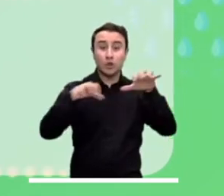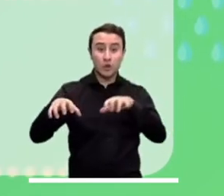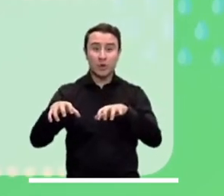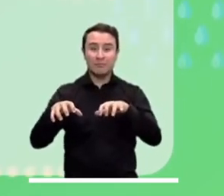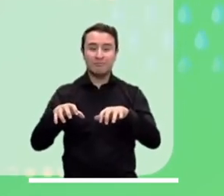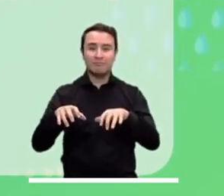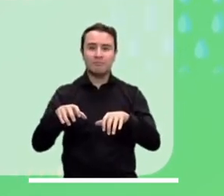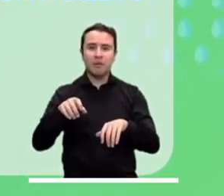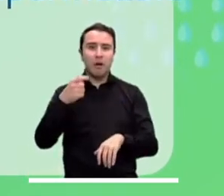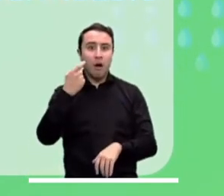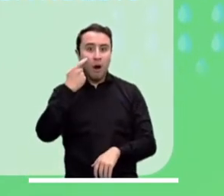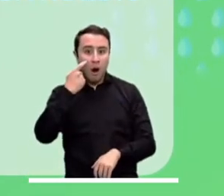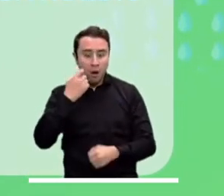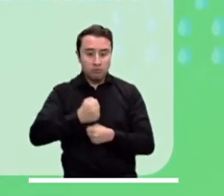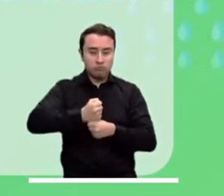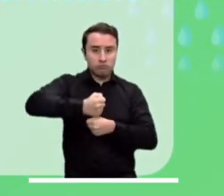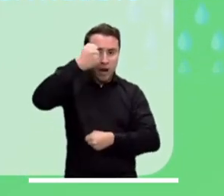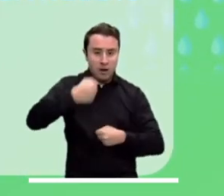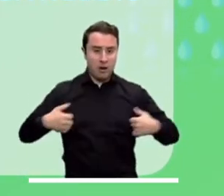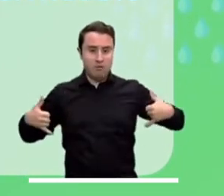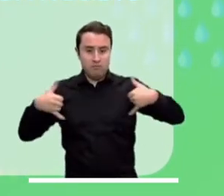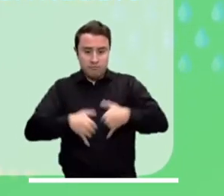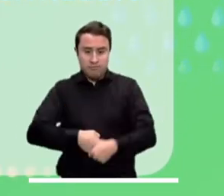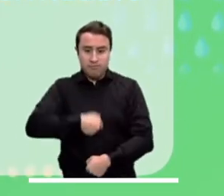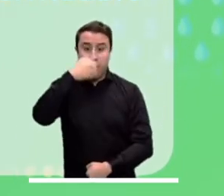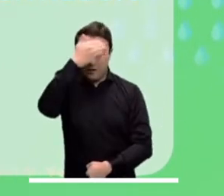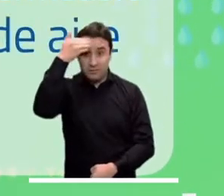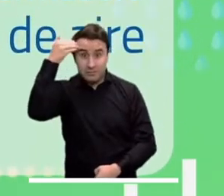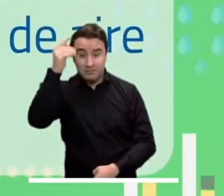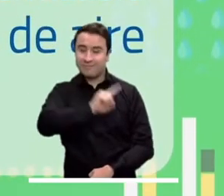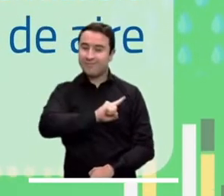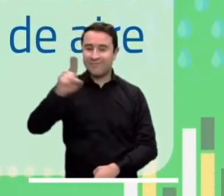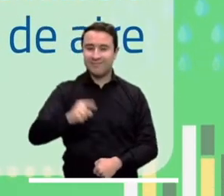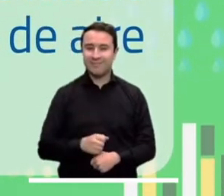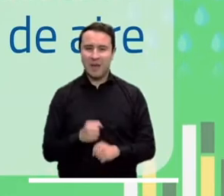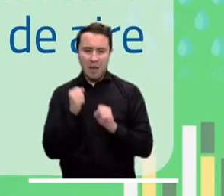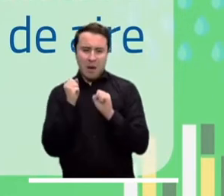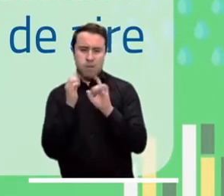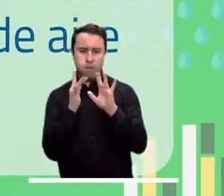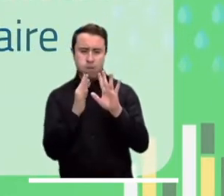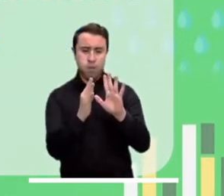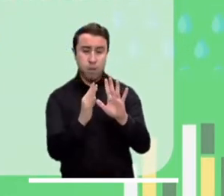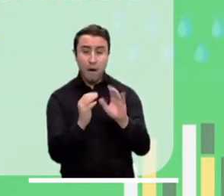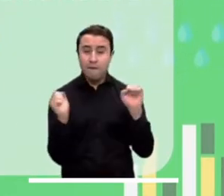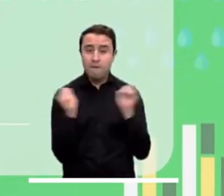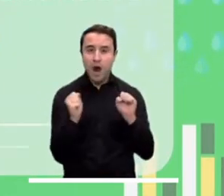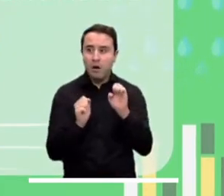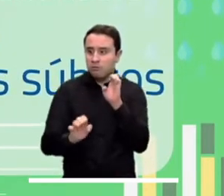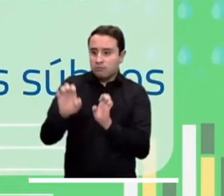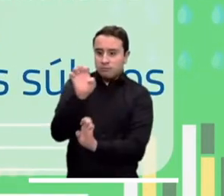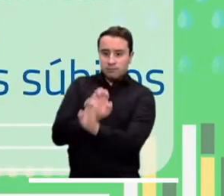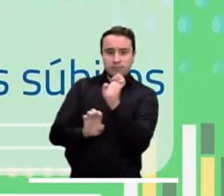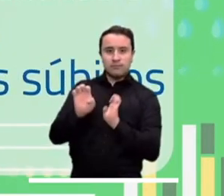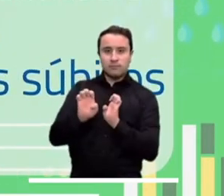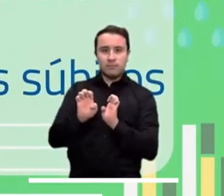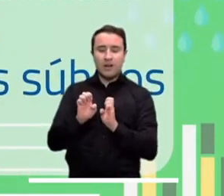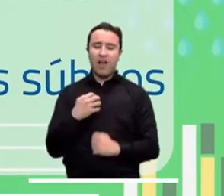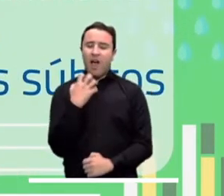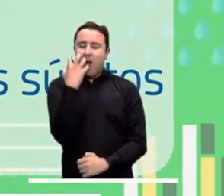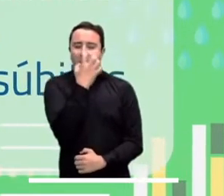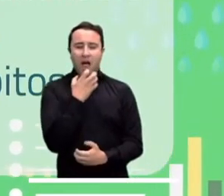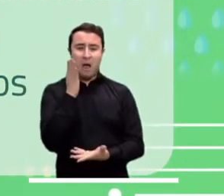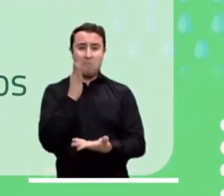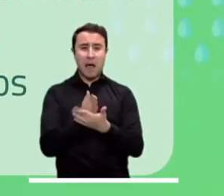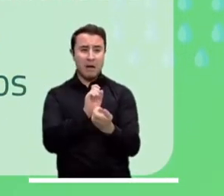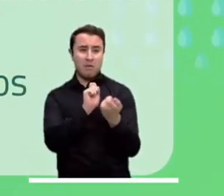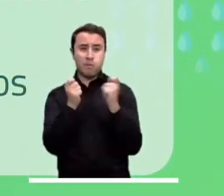Utilizar calzado apropiado. No olvide llevar sombrilla o impermeable. Evite las corrientes frías de aire. No se